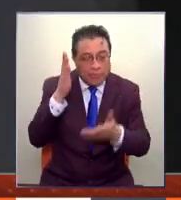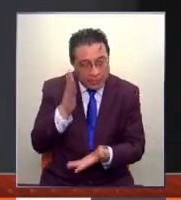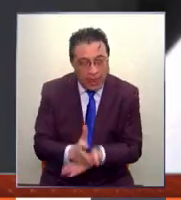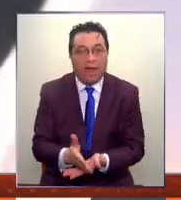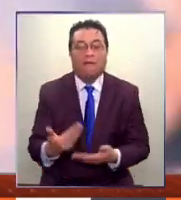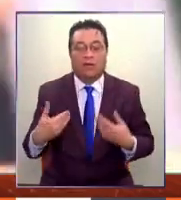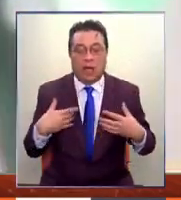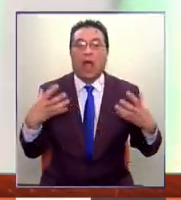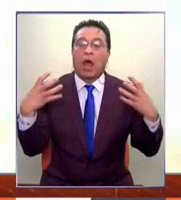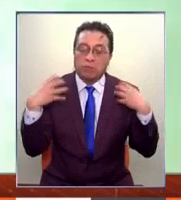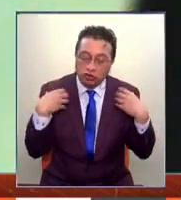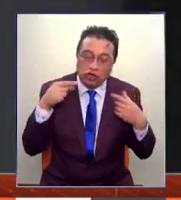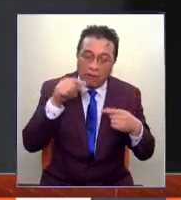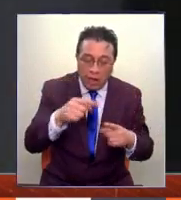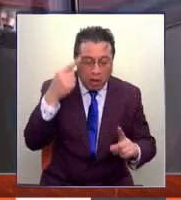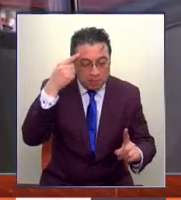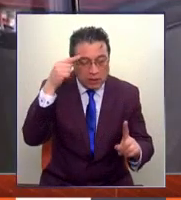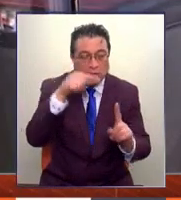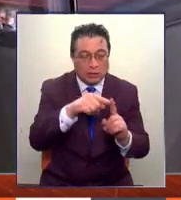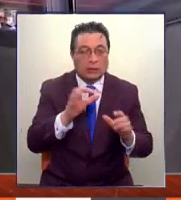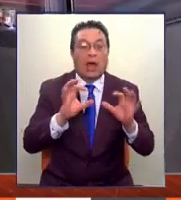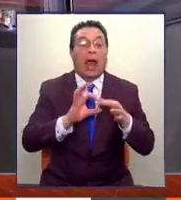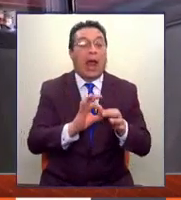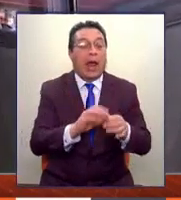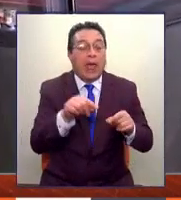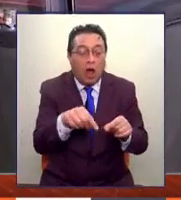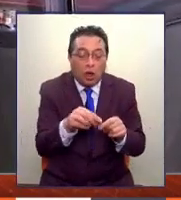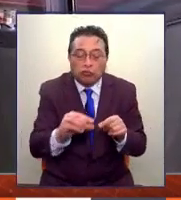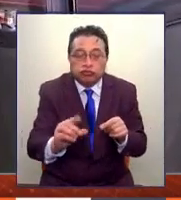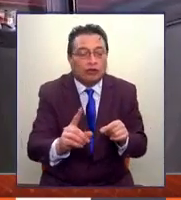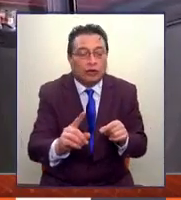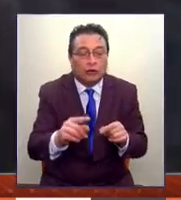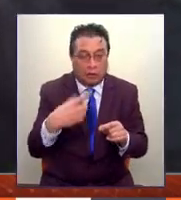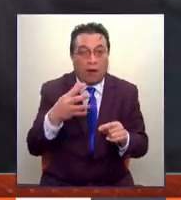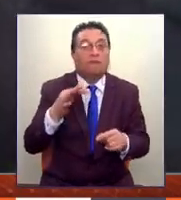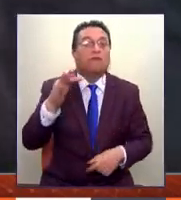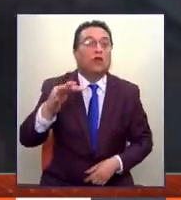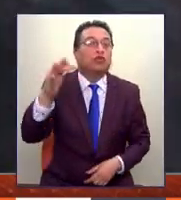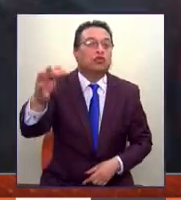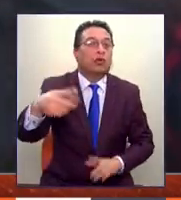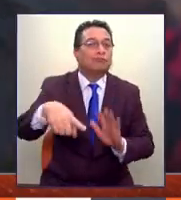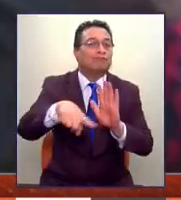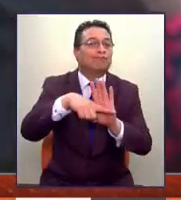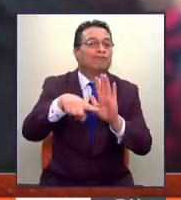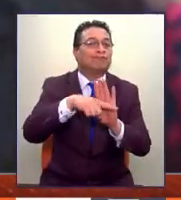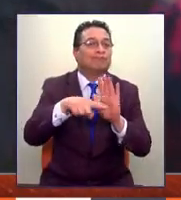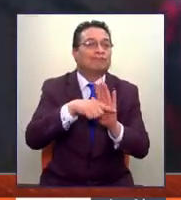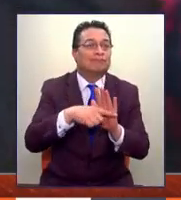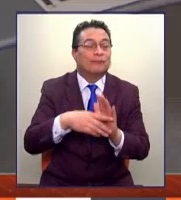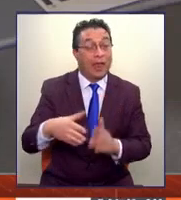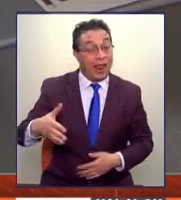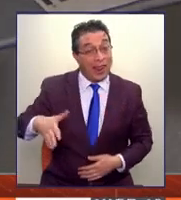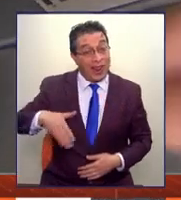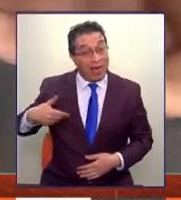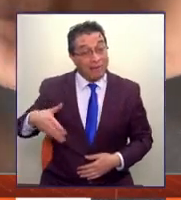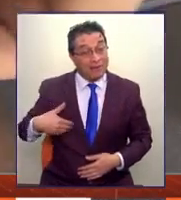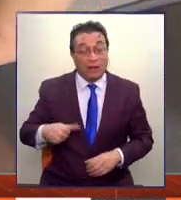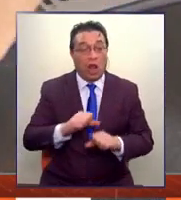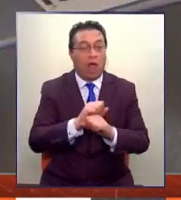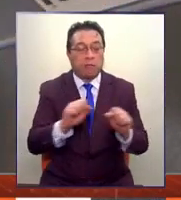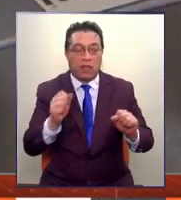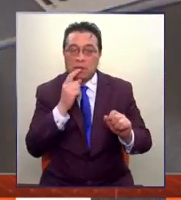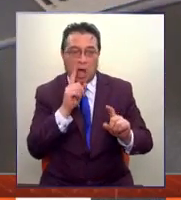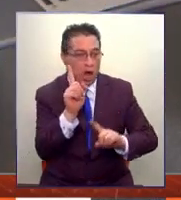responsable, pensando no en la ganancia de corto plazo, sino que en los efectos que vienen después. Lamentablemente no pudimos convencer